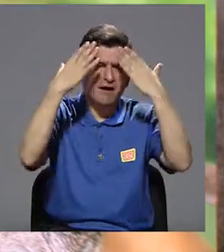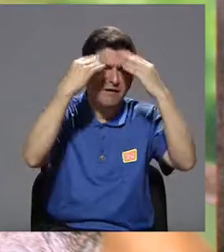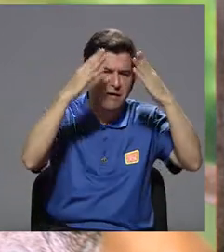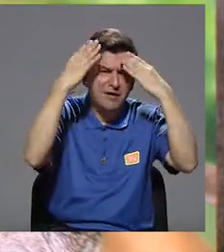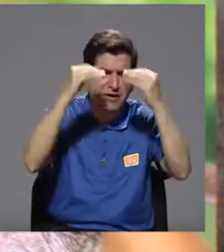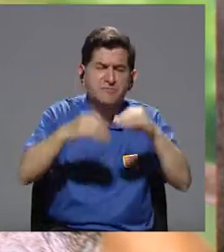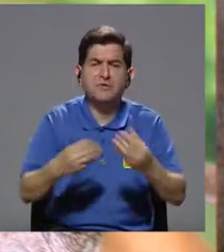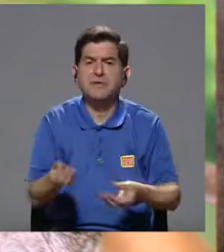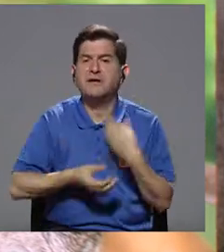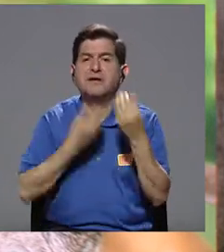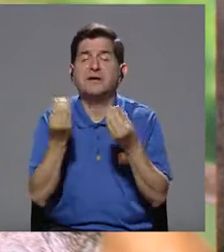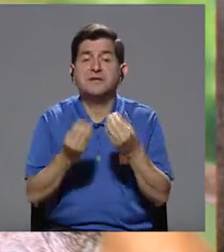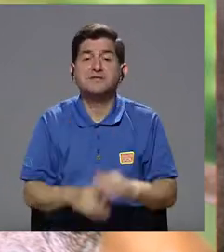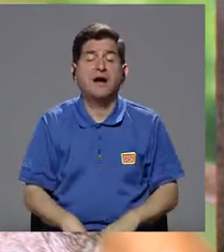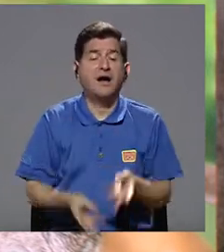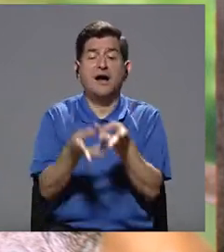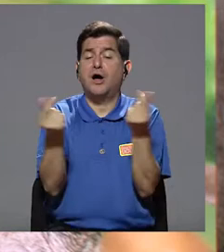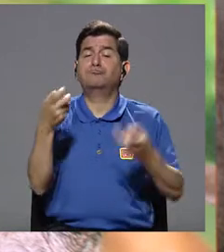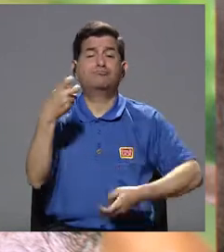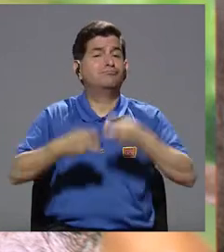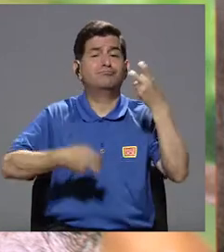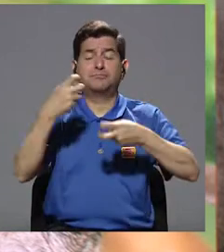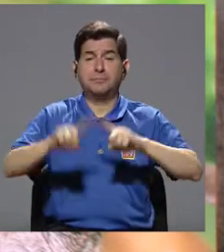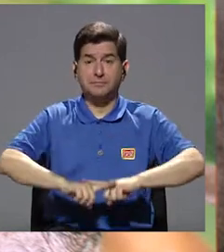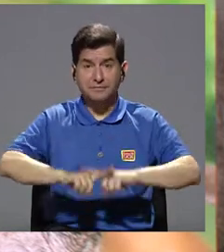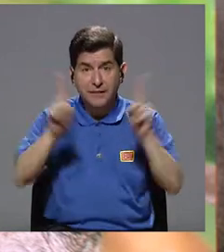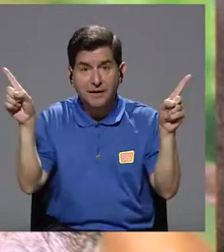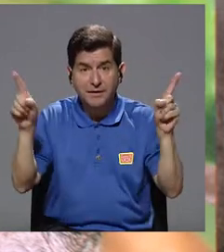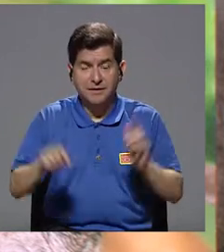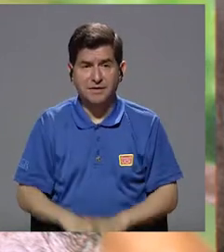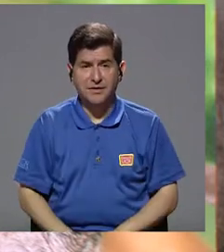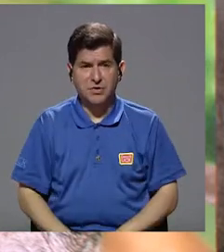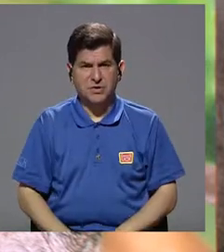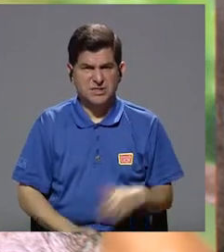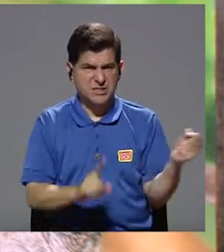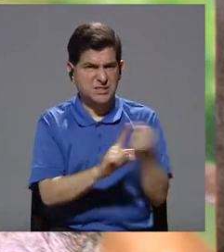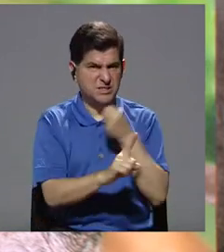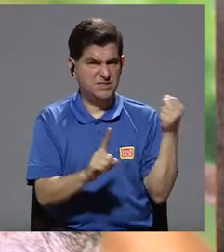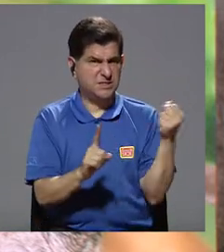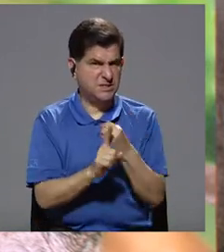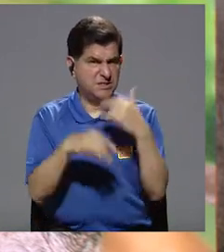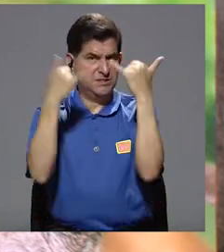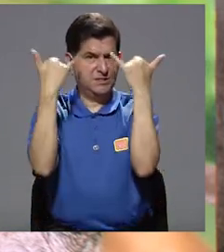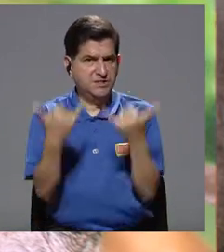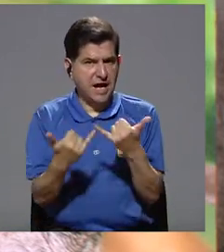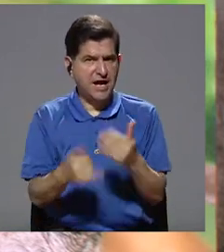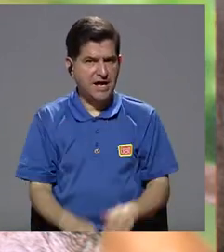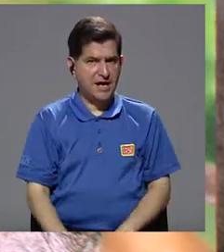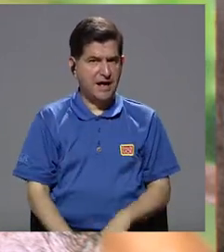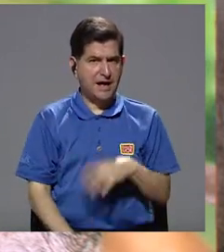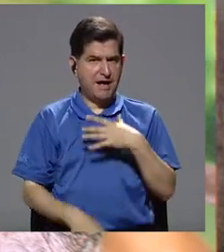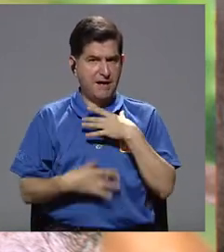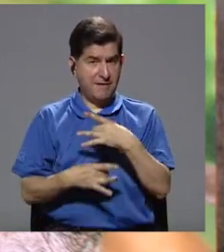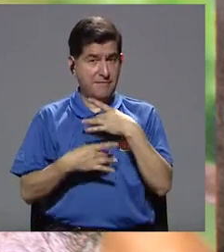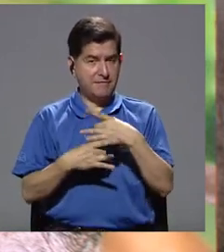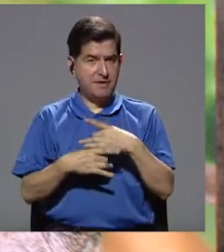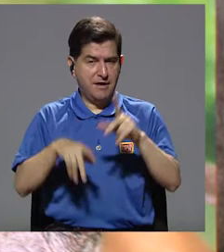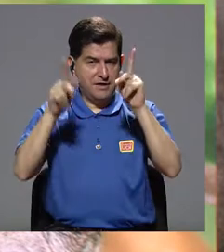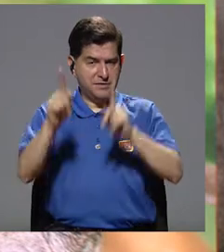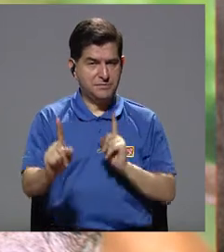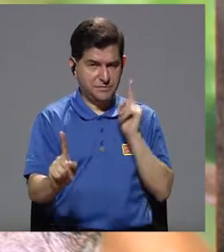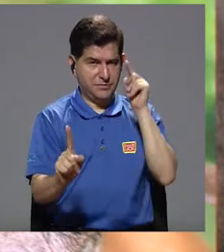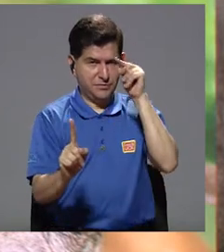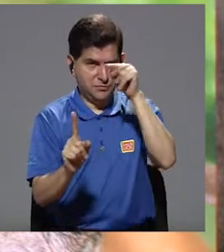informarle cómo lo tiene que hacer, pues se soluciona el problema. Sin embargo, cuando hablamos de crueldad, estamos hablando ya de una intención, de que la persona